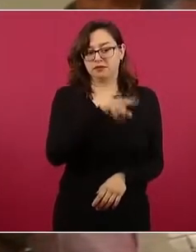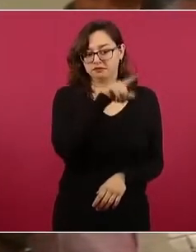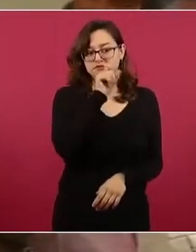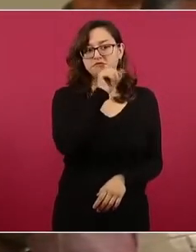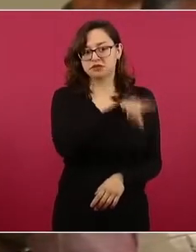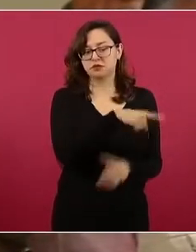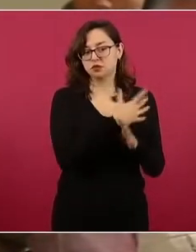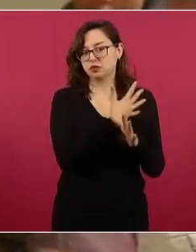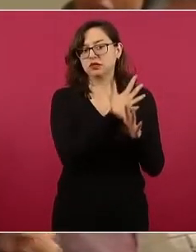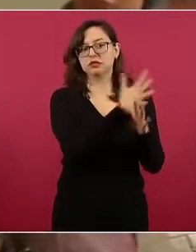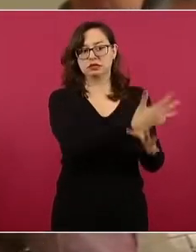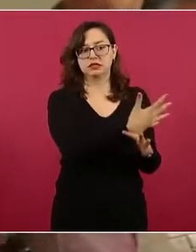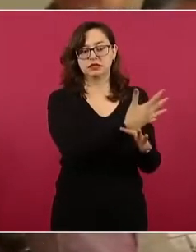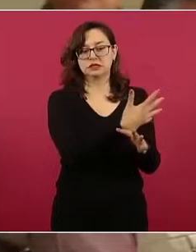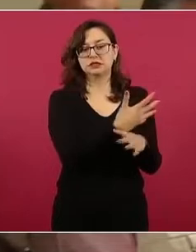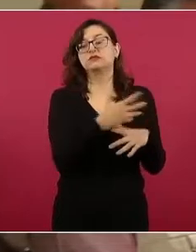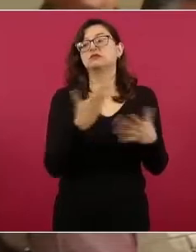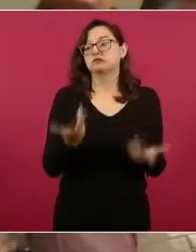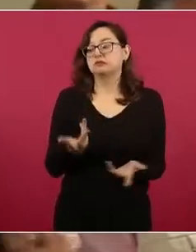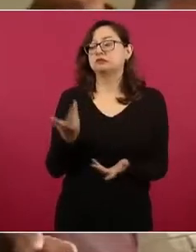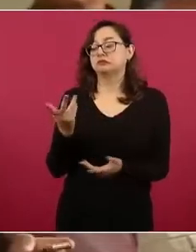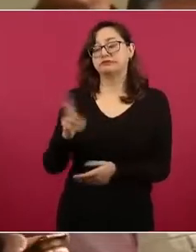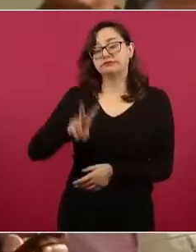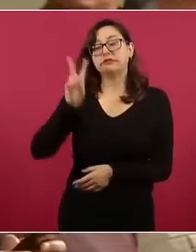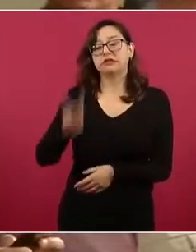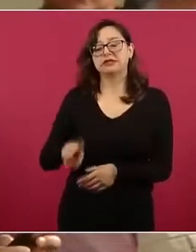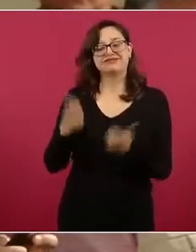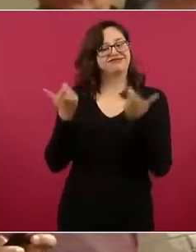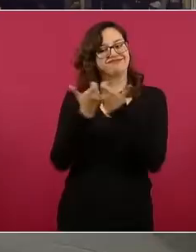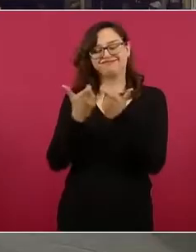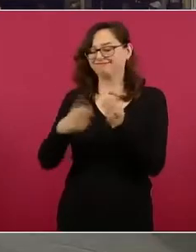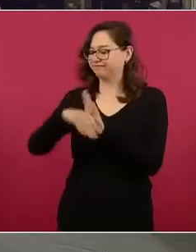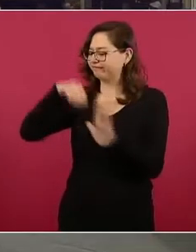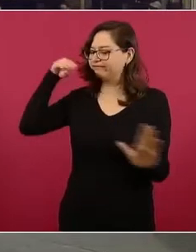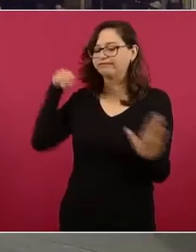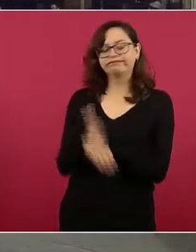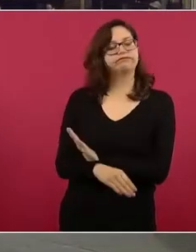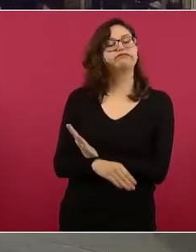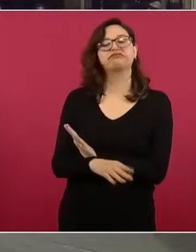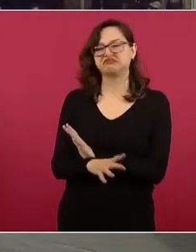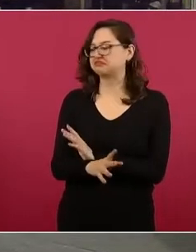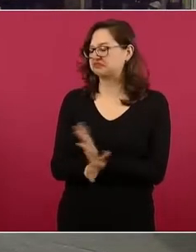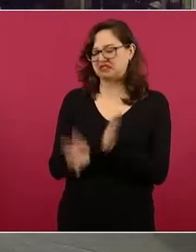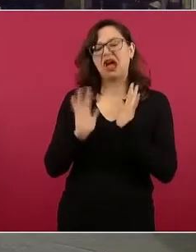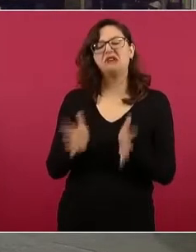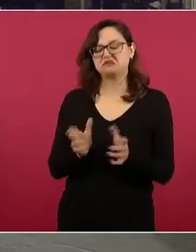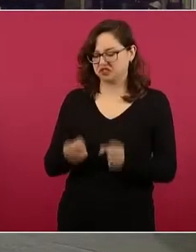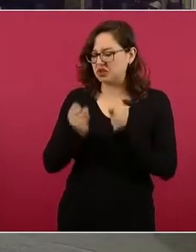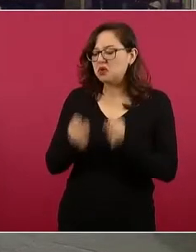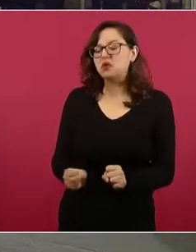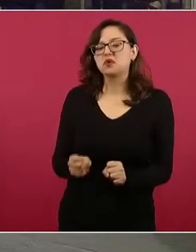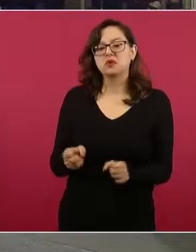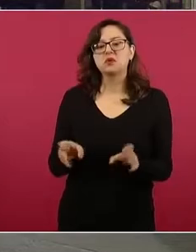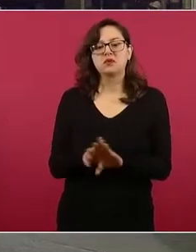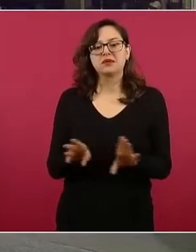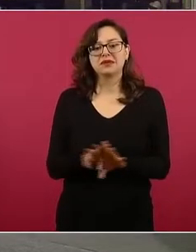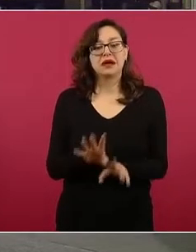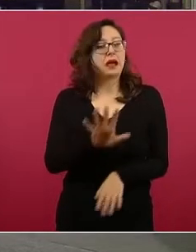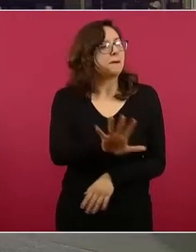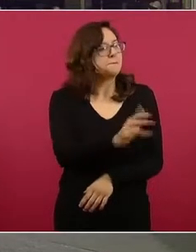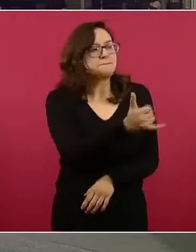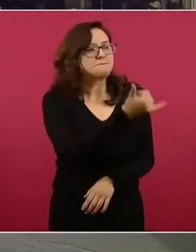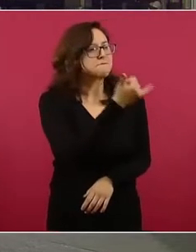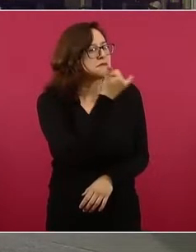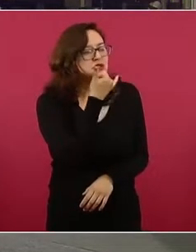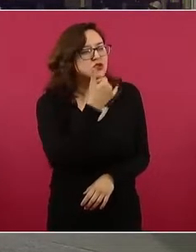una recesión y habla de la preocupación del tema de la inflación. ¿Qué nos dice al respecto de estos temas, presidente? Perdón, pero no te escuché